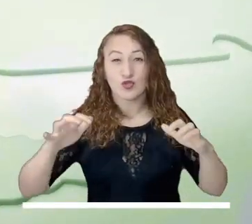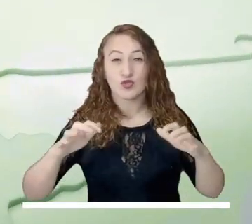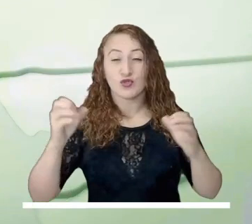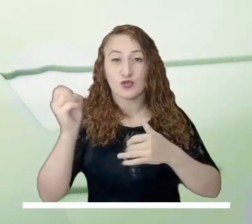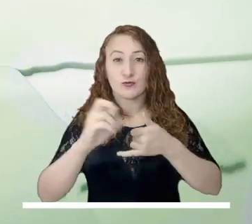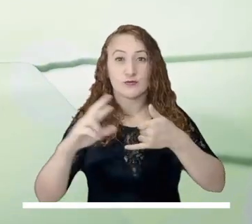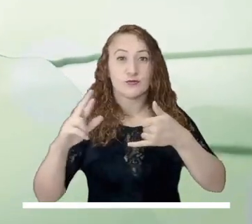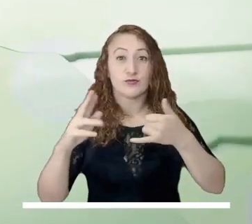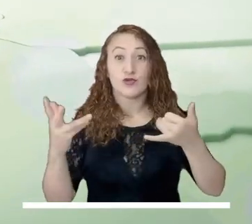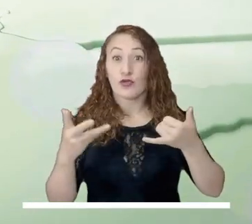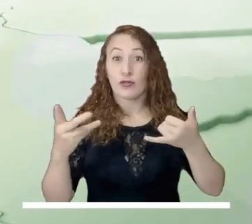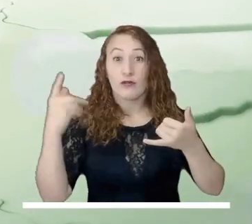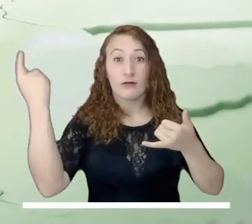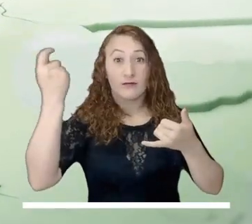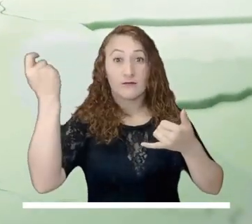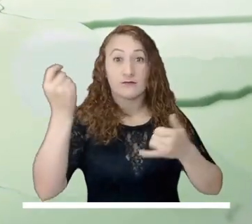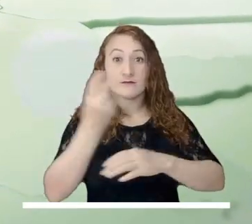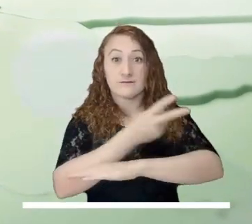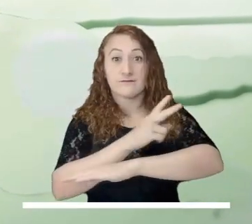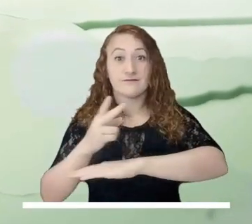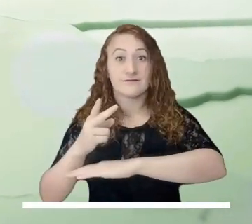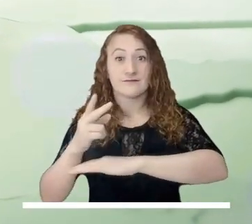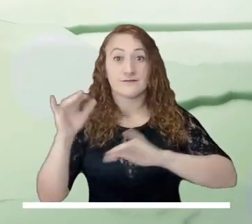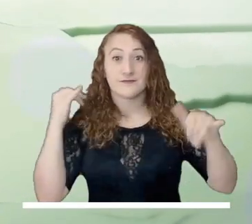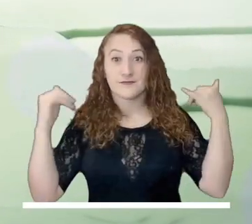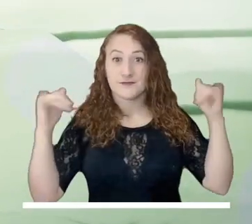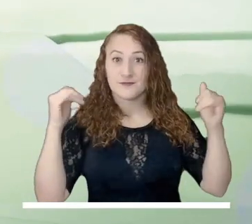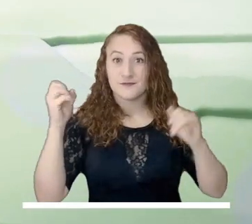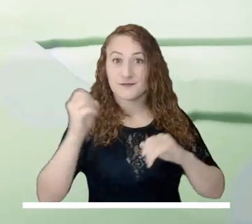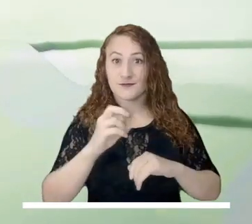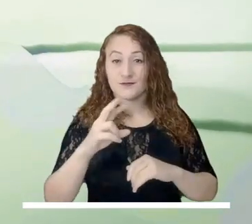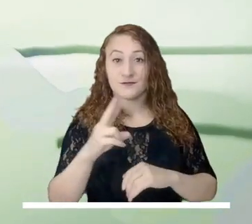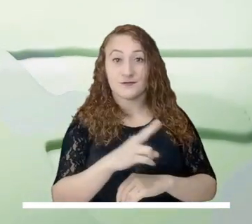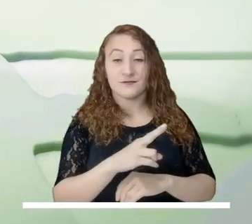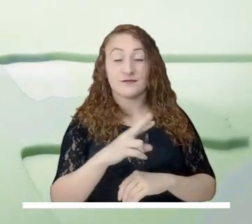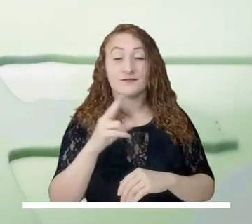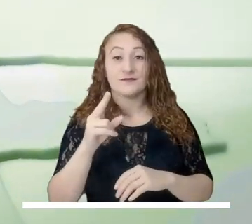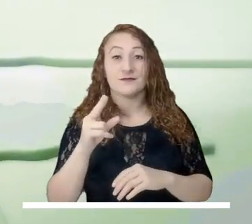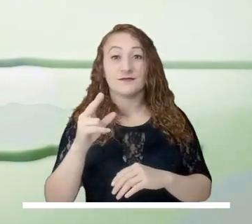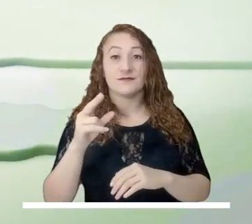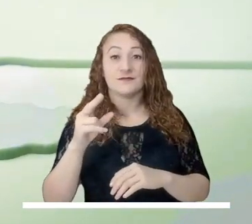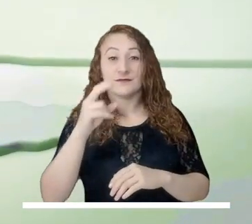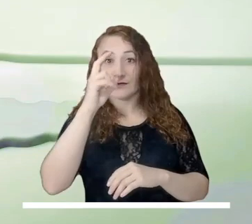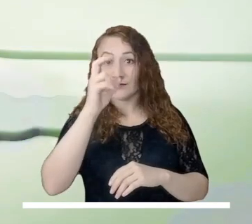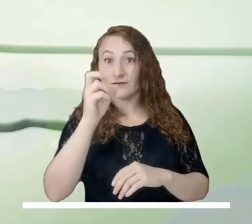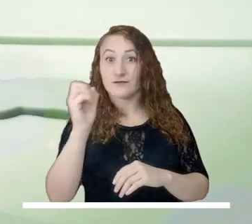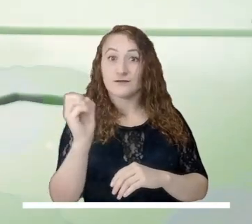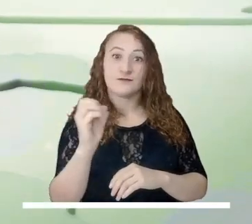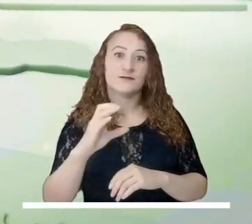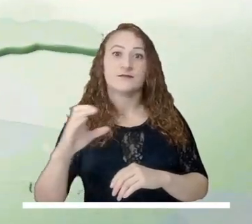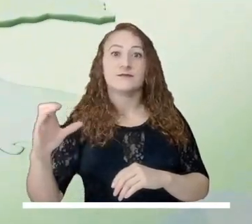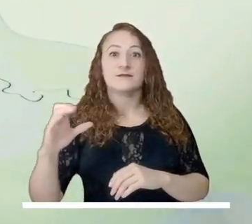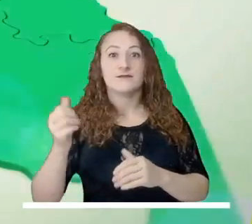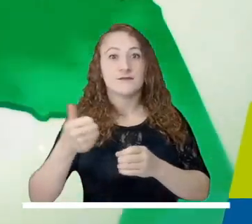se prevé en los llanos orientales, lo que podría activar lluvias en los departamentos de Meta, Pichada y Arauca.